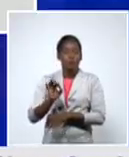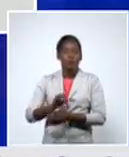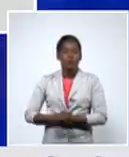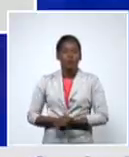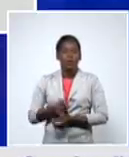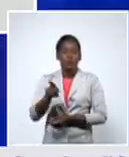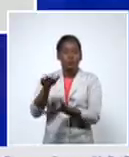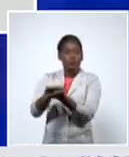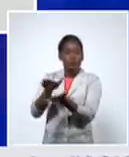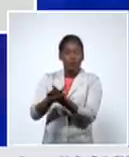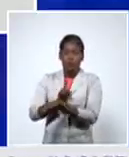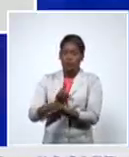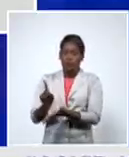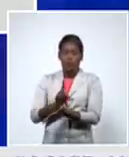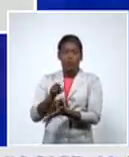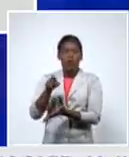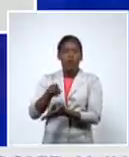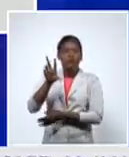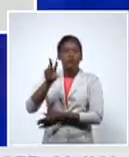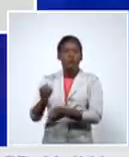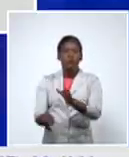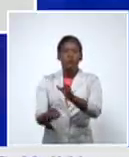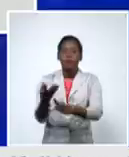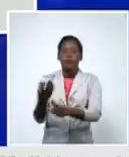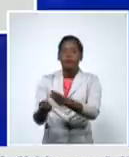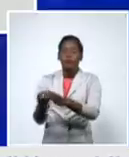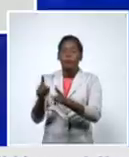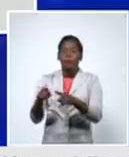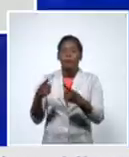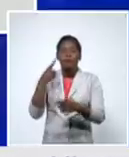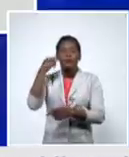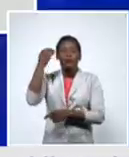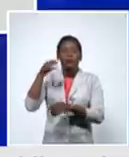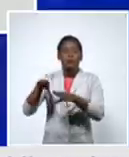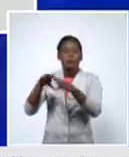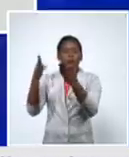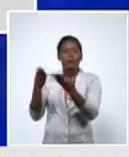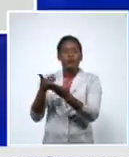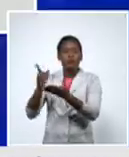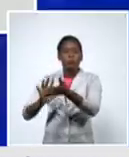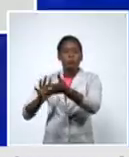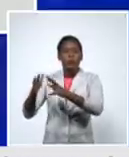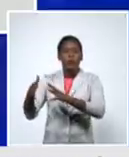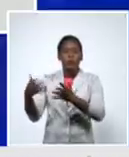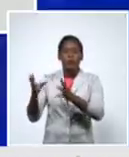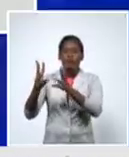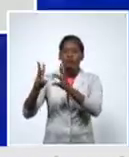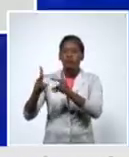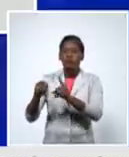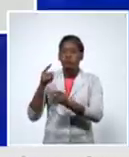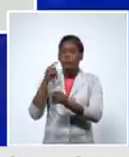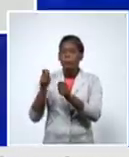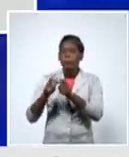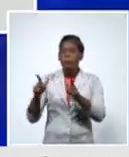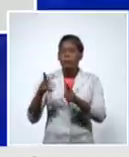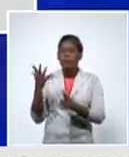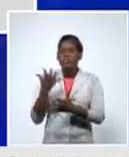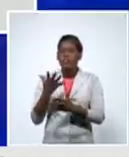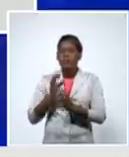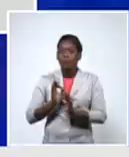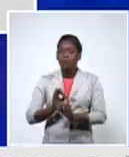nuevos para ver también cómo se está comportando el mundo o sea dónde es que todavía tenemos la cifra más alta y ahí